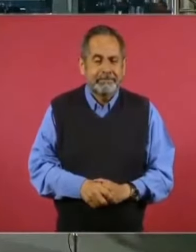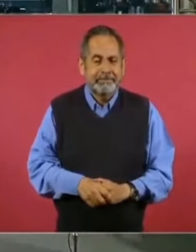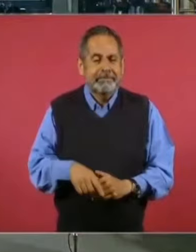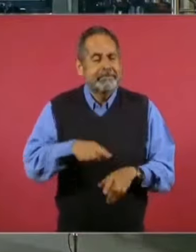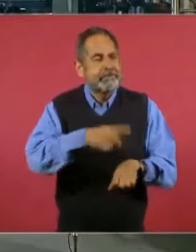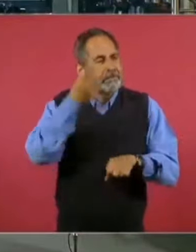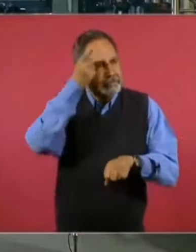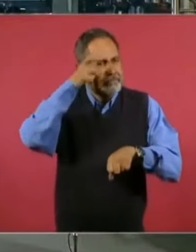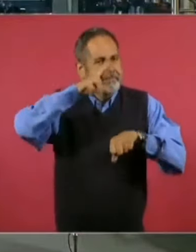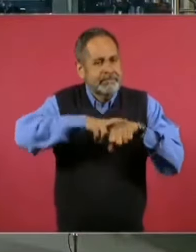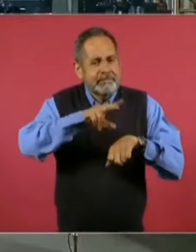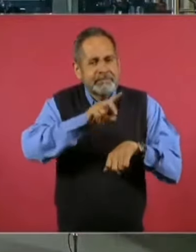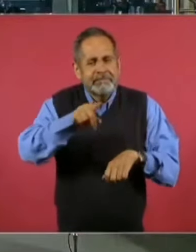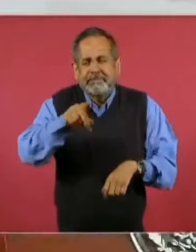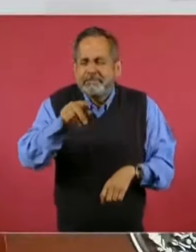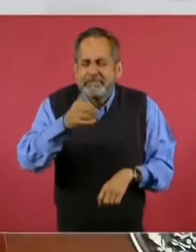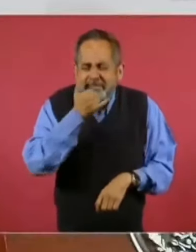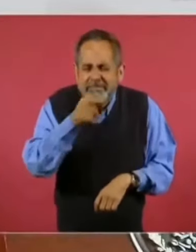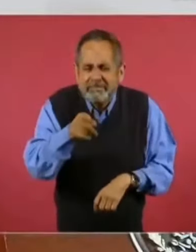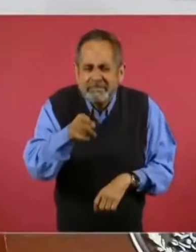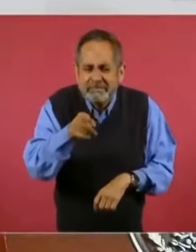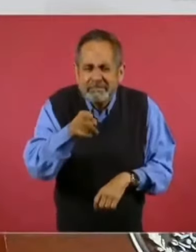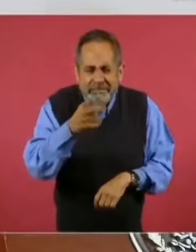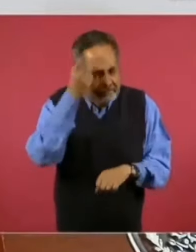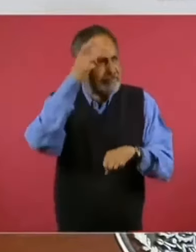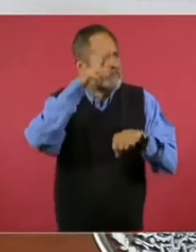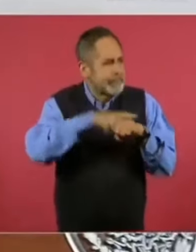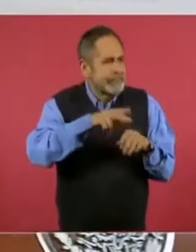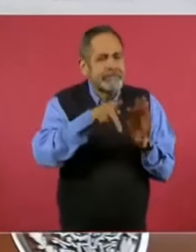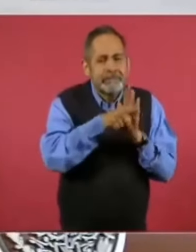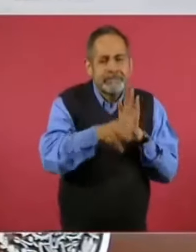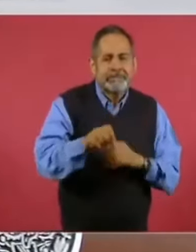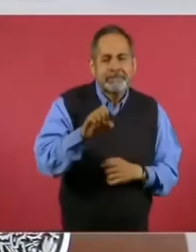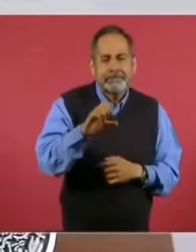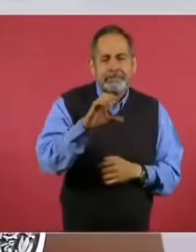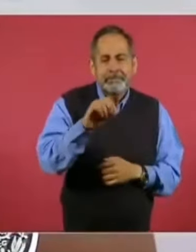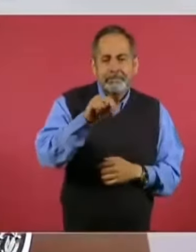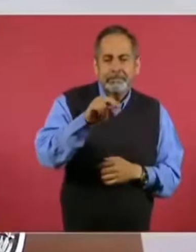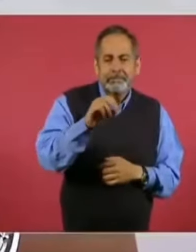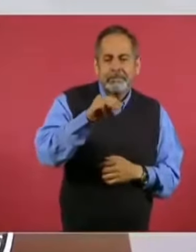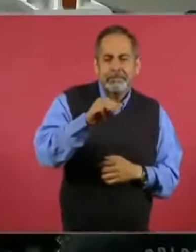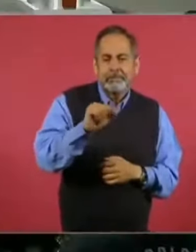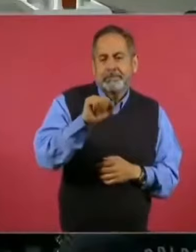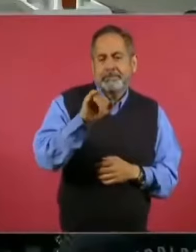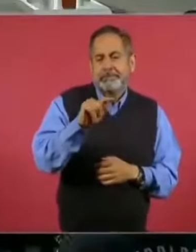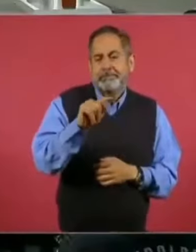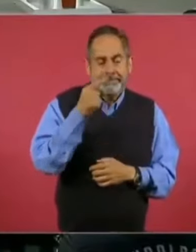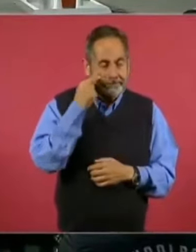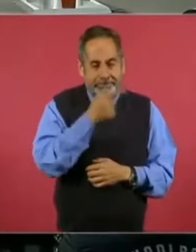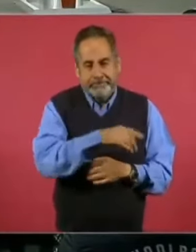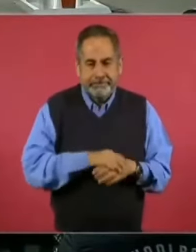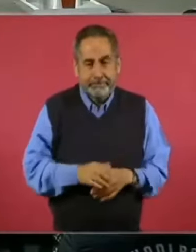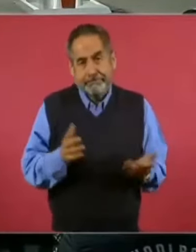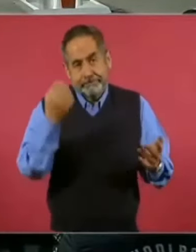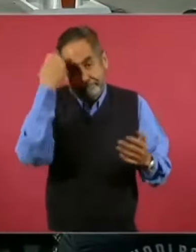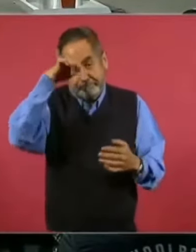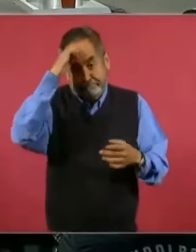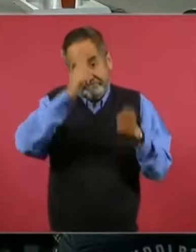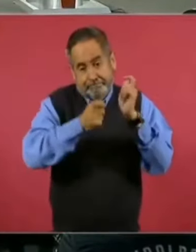director de… Opinión del Economista. Del Economista, del periódico Economista, también experto,